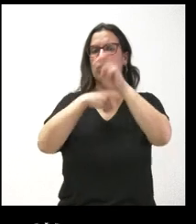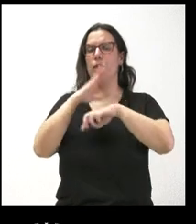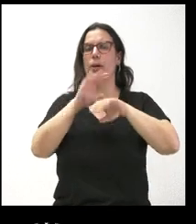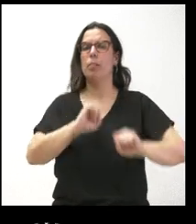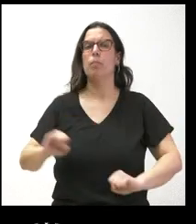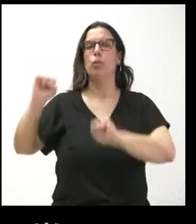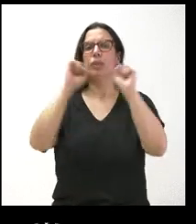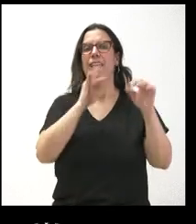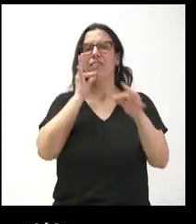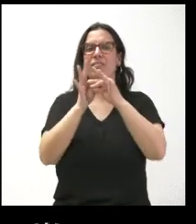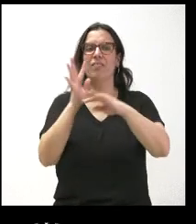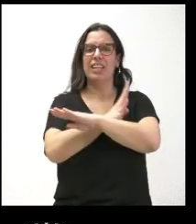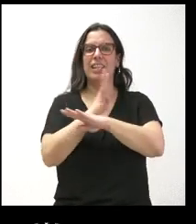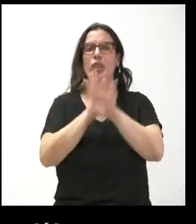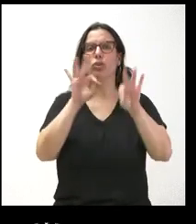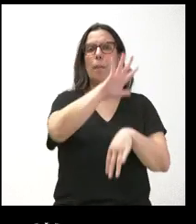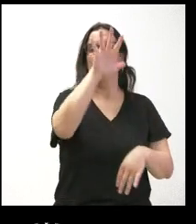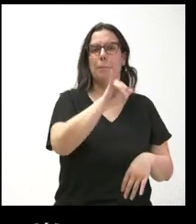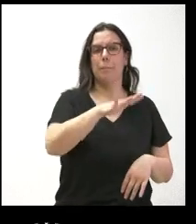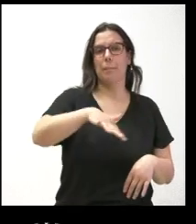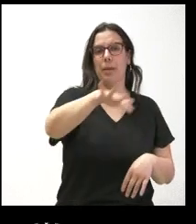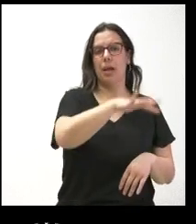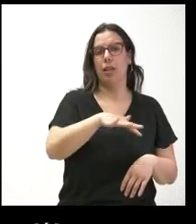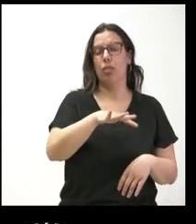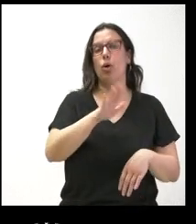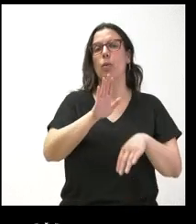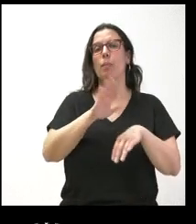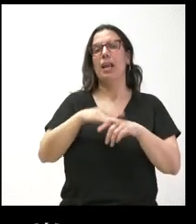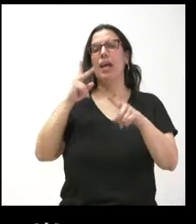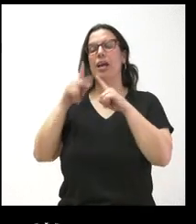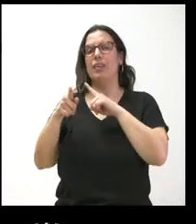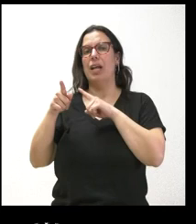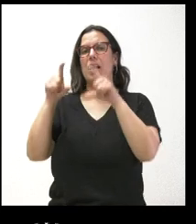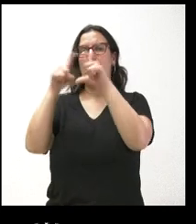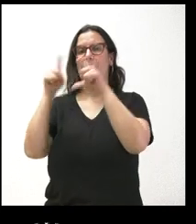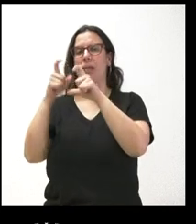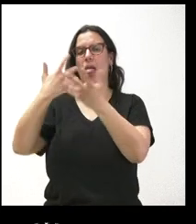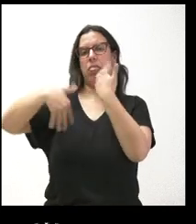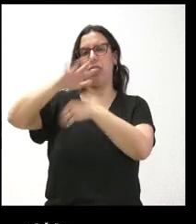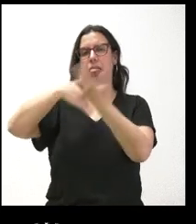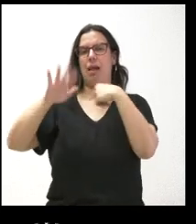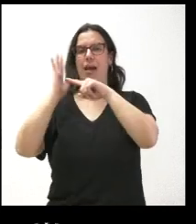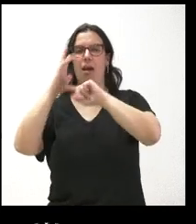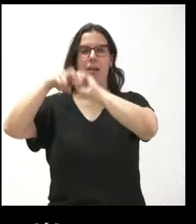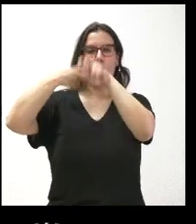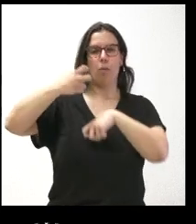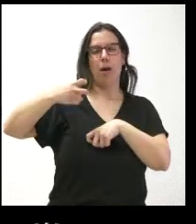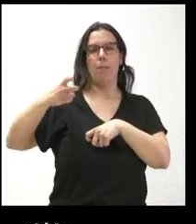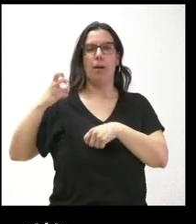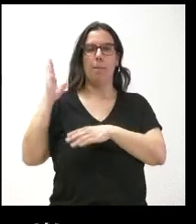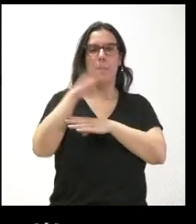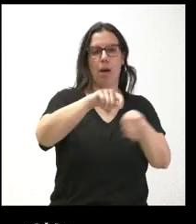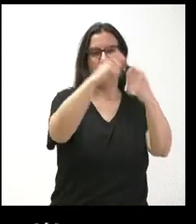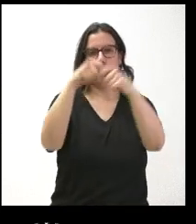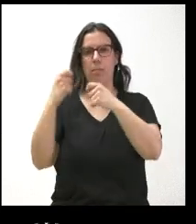el viñedo del Bierzo en contra de los especuladores energéticos, que no se pudiesen poner parques renovables en zonas de viñas.